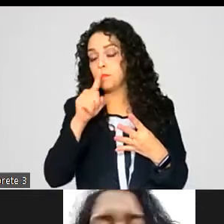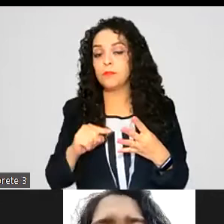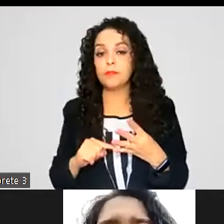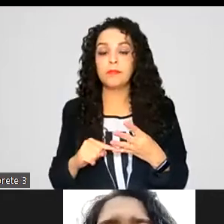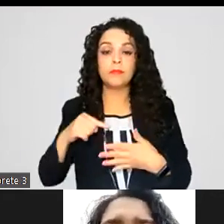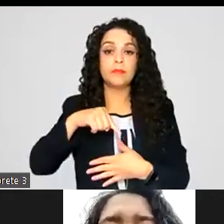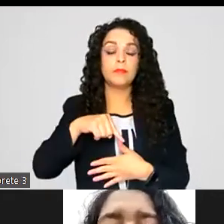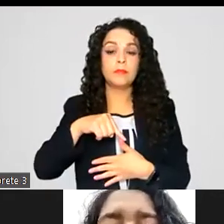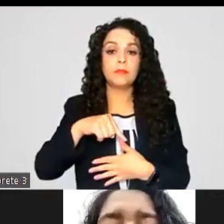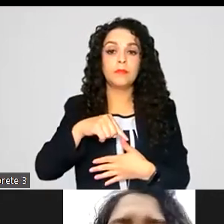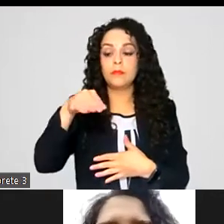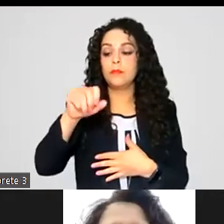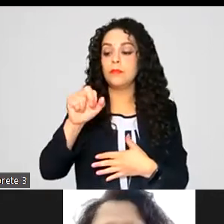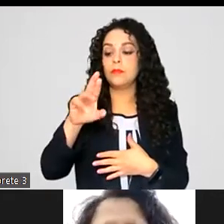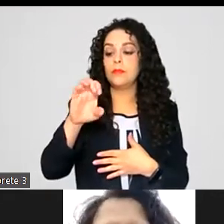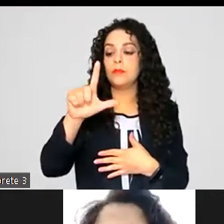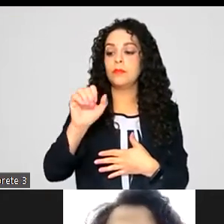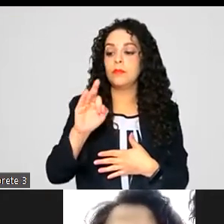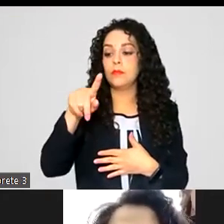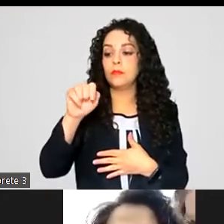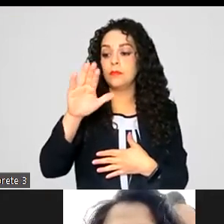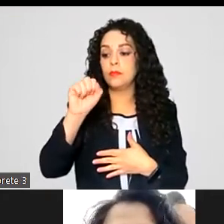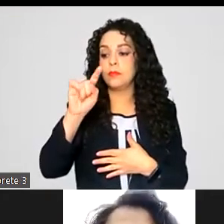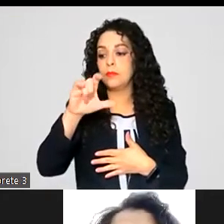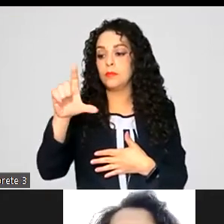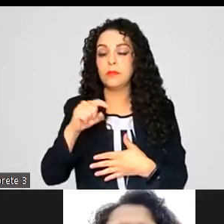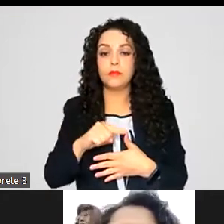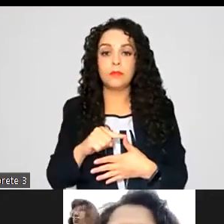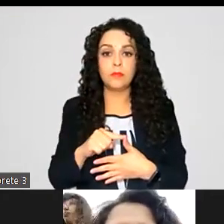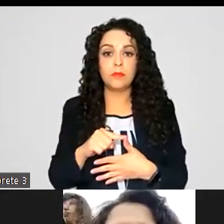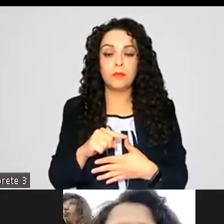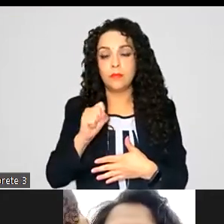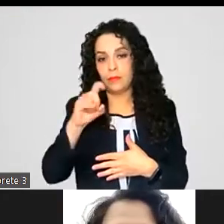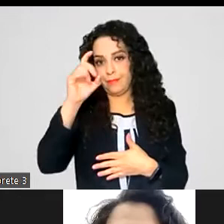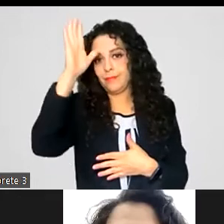Diputada Marcela Fuente Castillo A favor